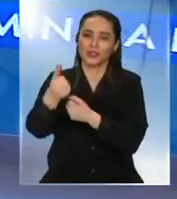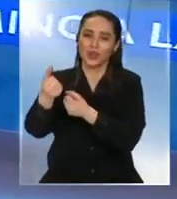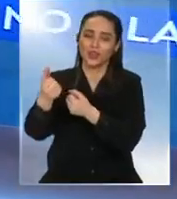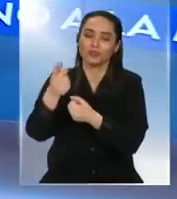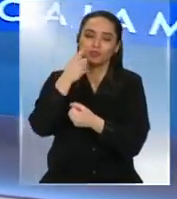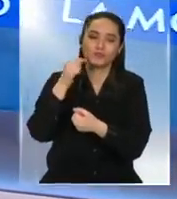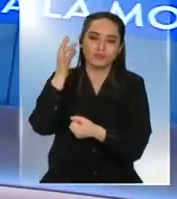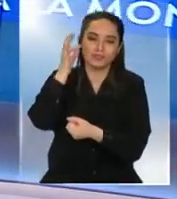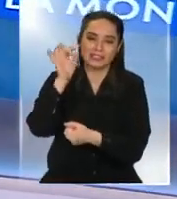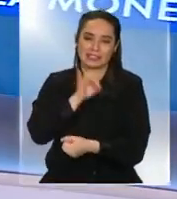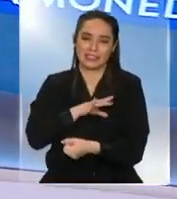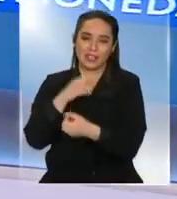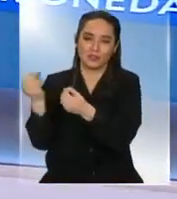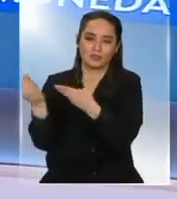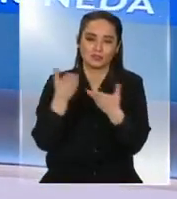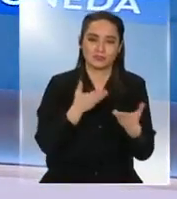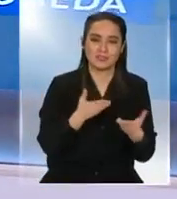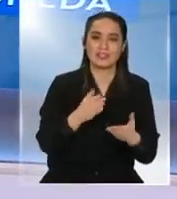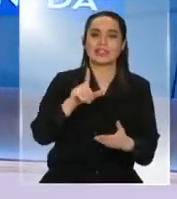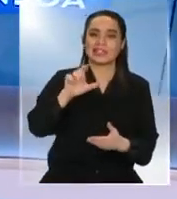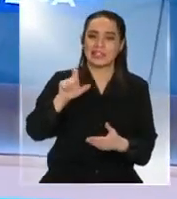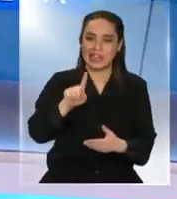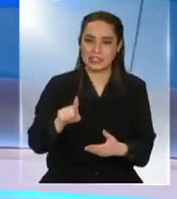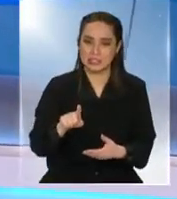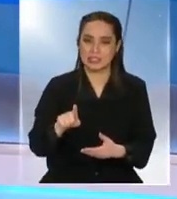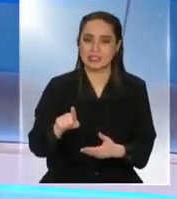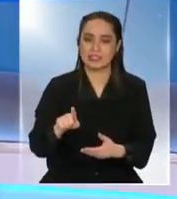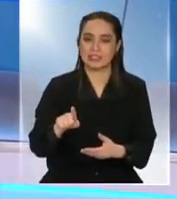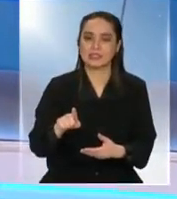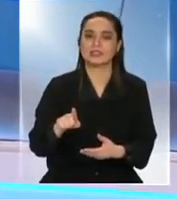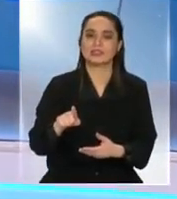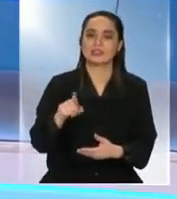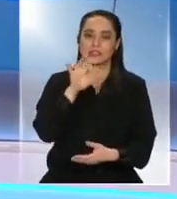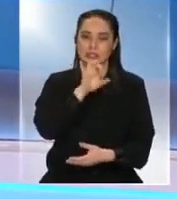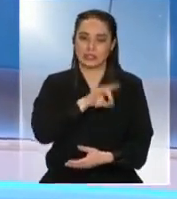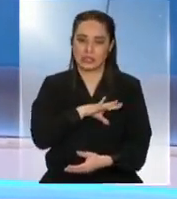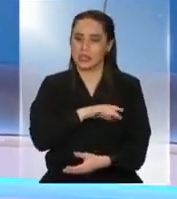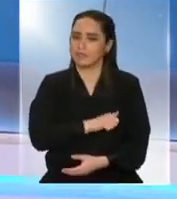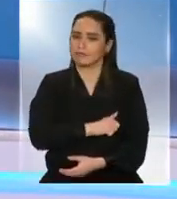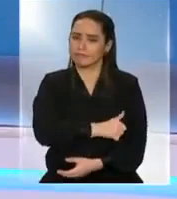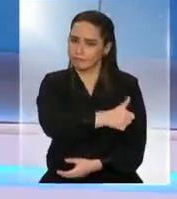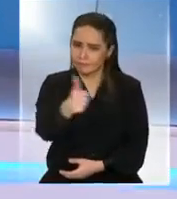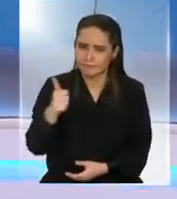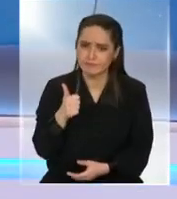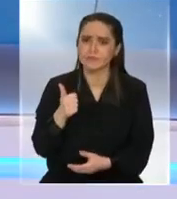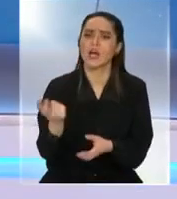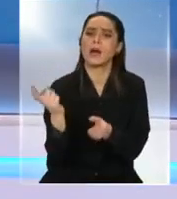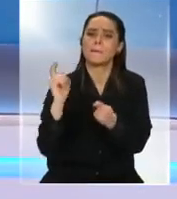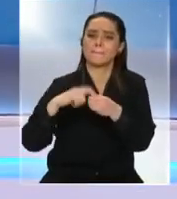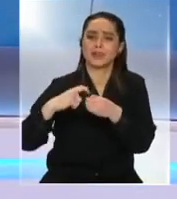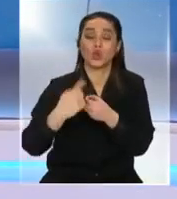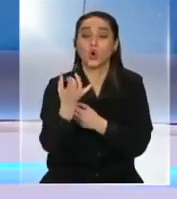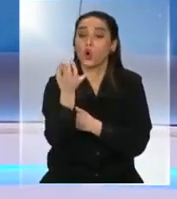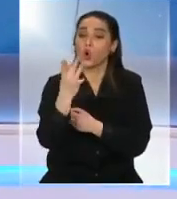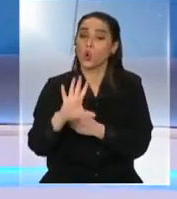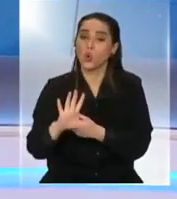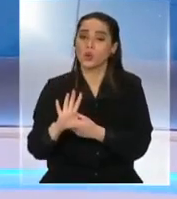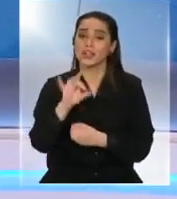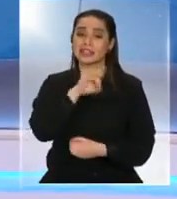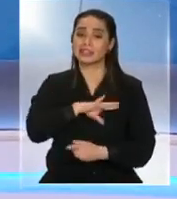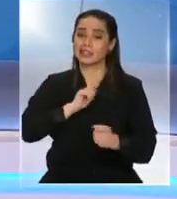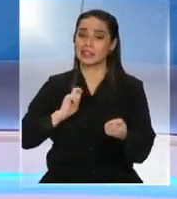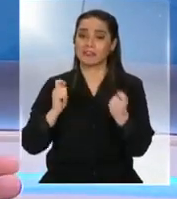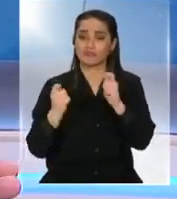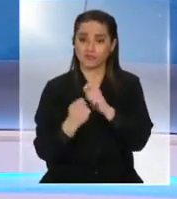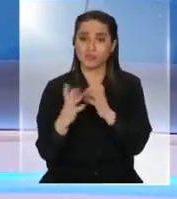las y los chilenos y les chilenes a que participen La única manera de transformar Chile